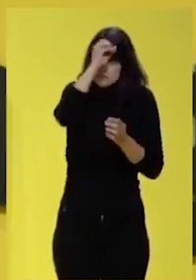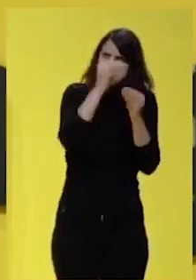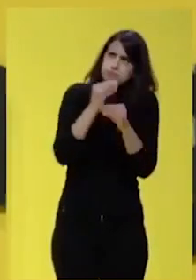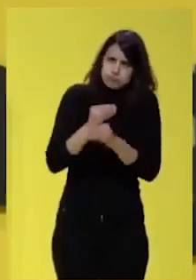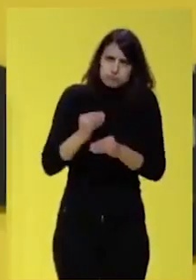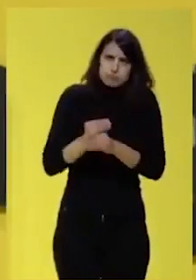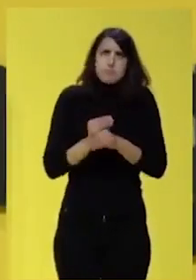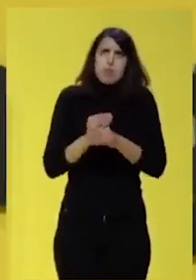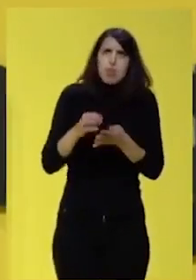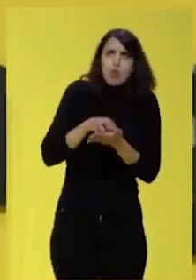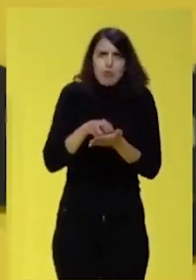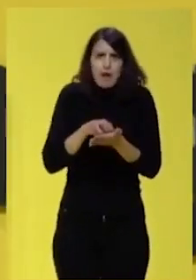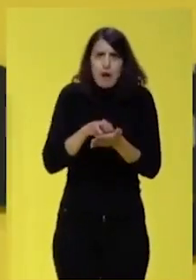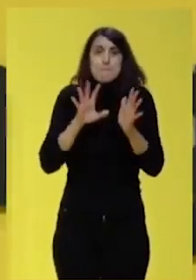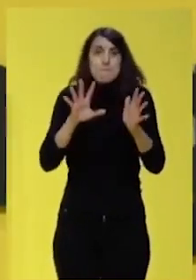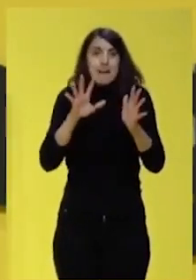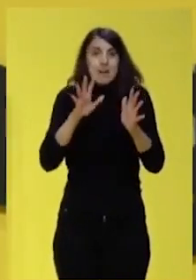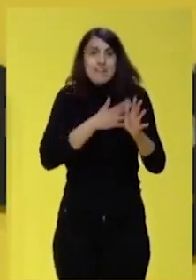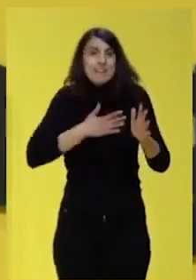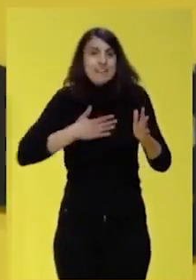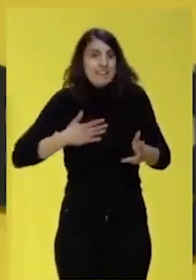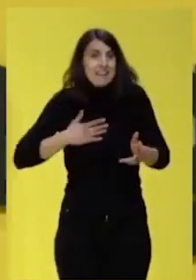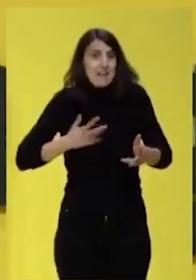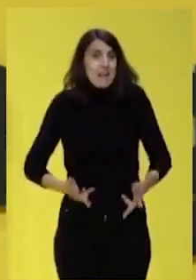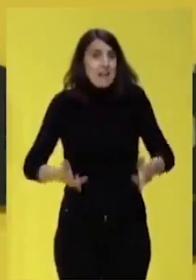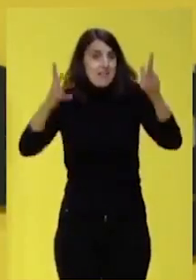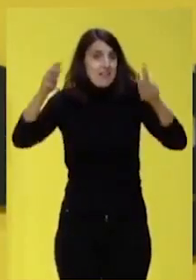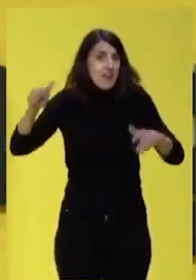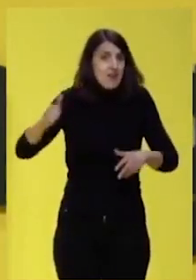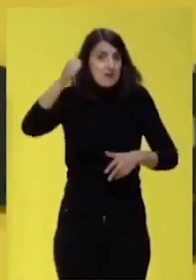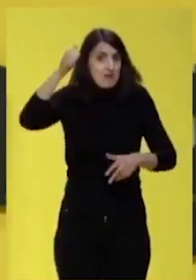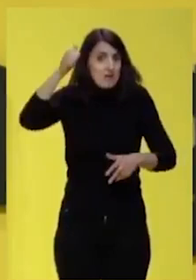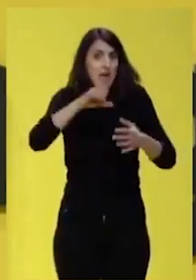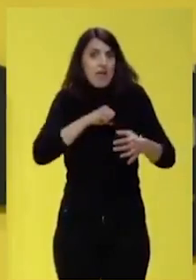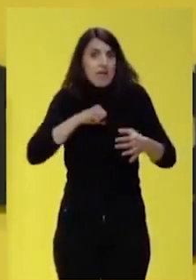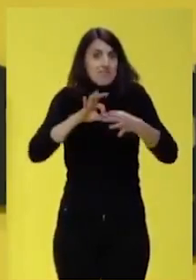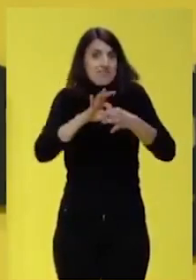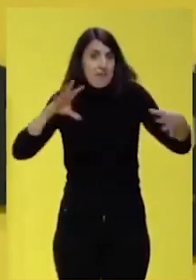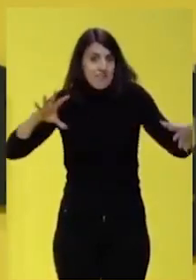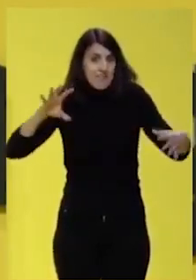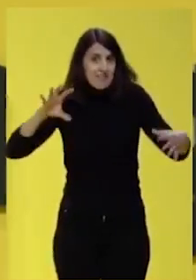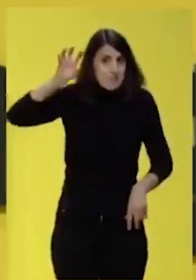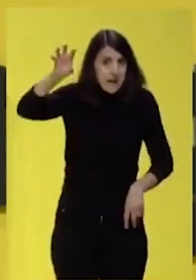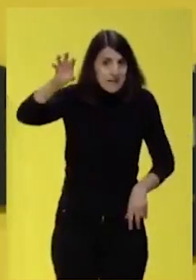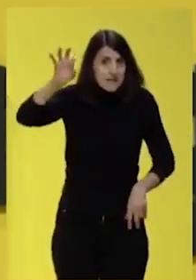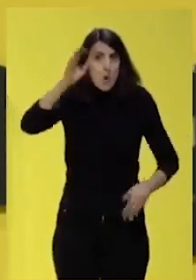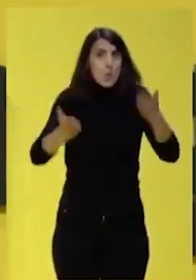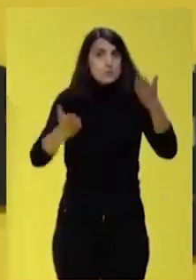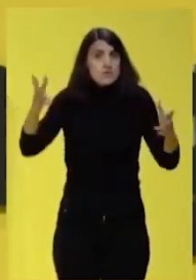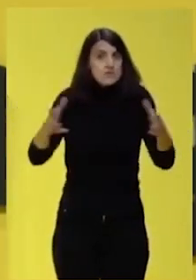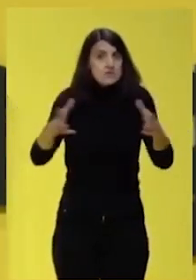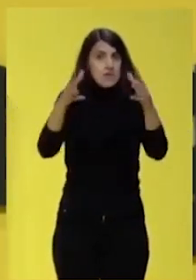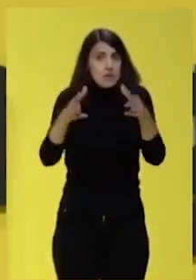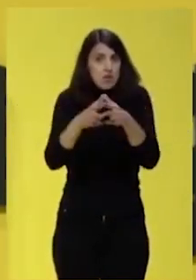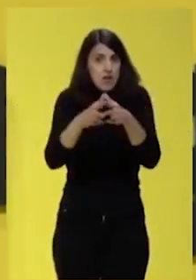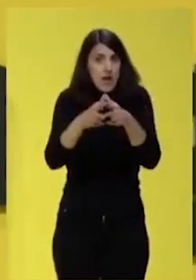pero no hay lucha de liberación nacional hacia la independencia nacional de ningún país, y hacia la justicia social, que no esté